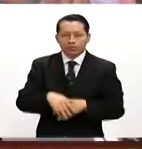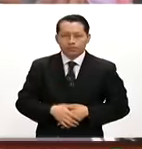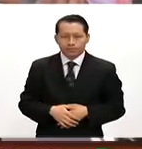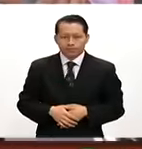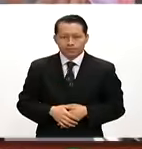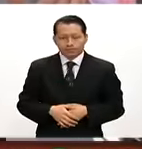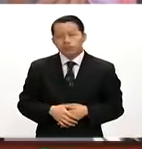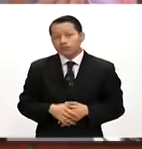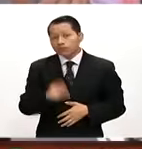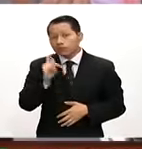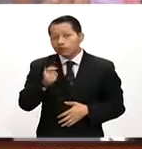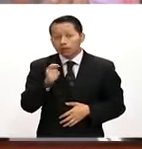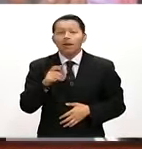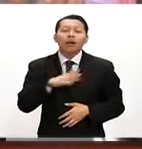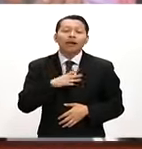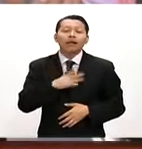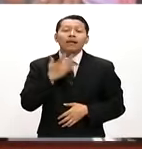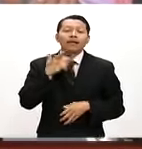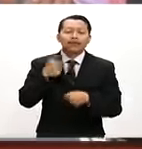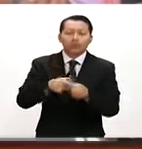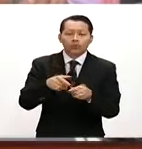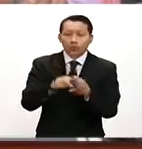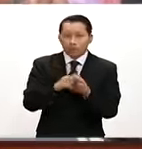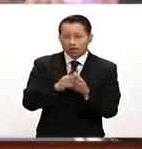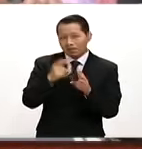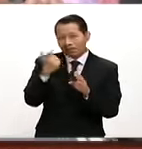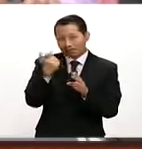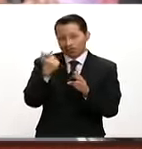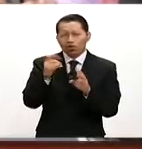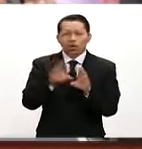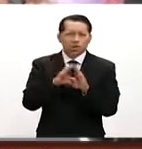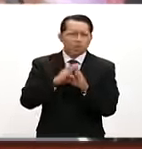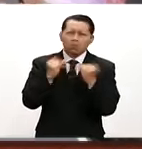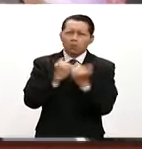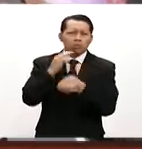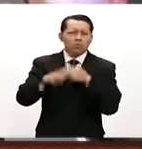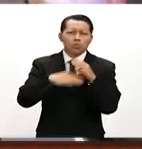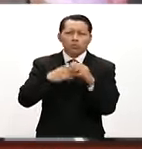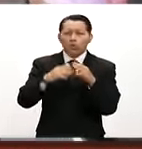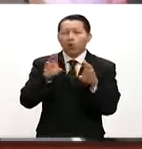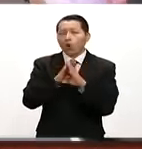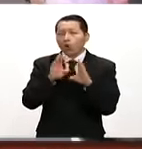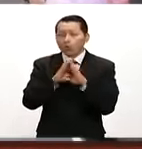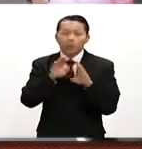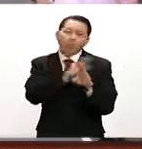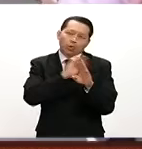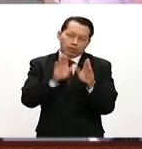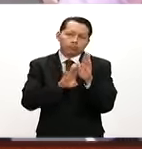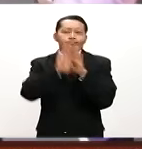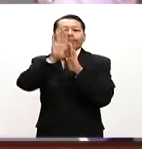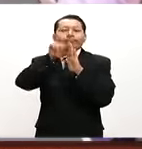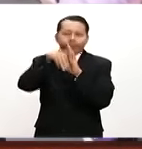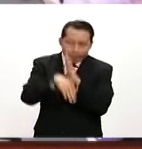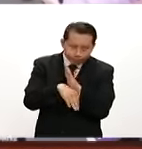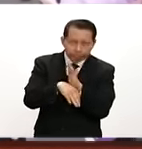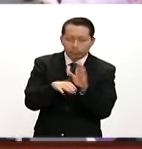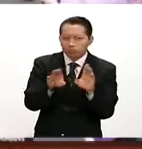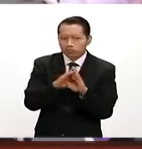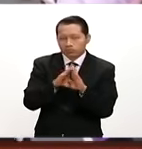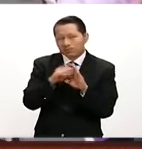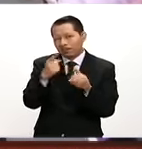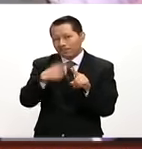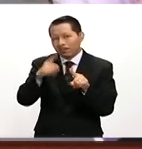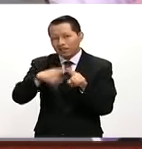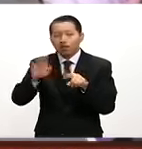Eso implica que el precio de la gasolina tenderá, como en el resto del mundo, a moverse para arriba o para abajo en función de lo que